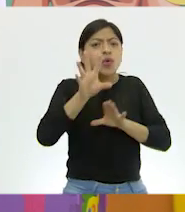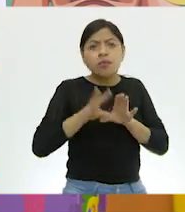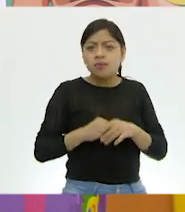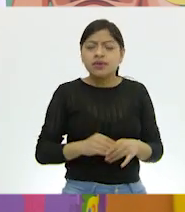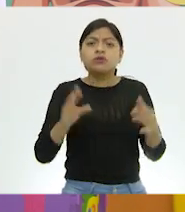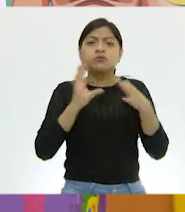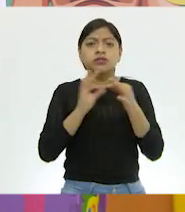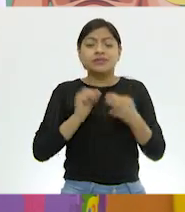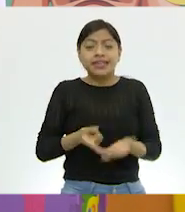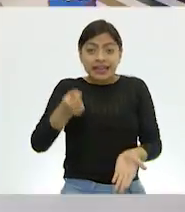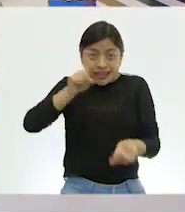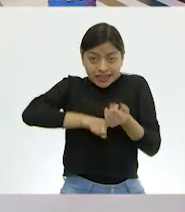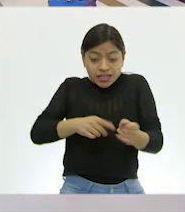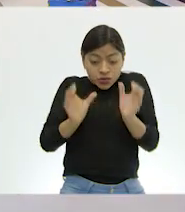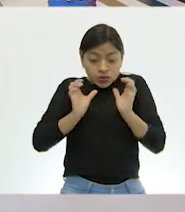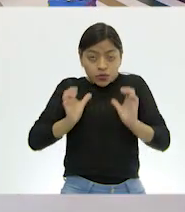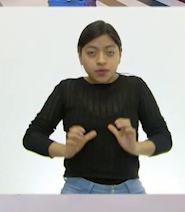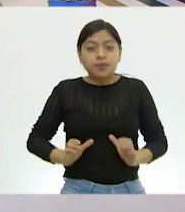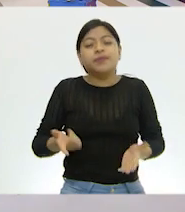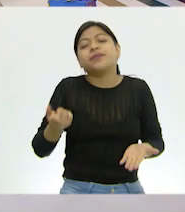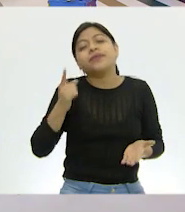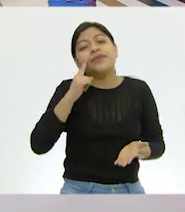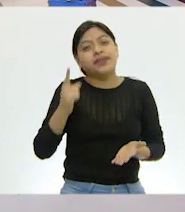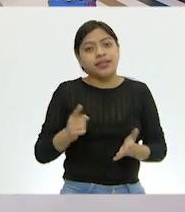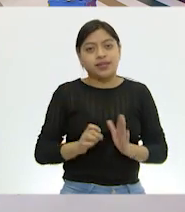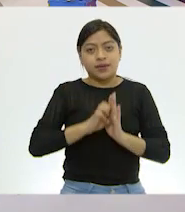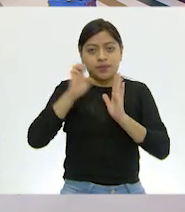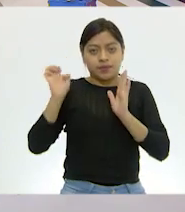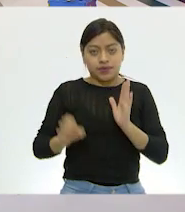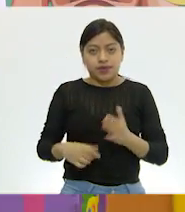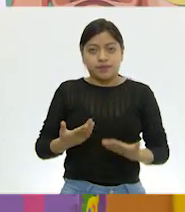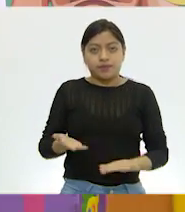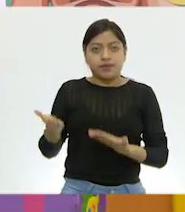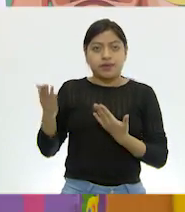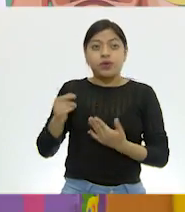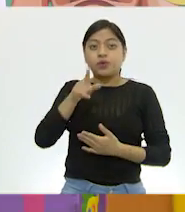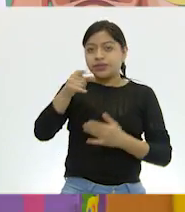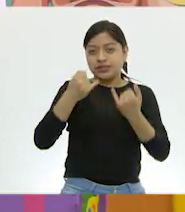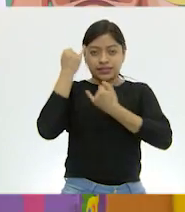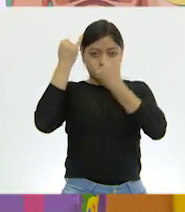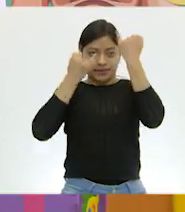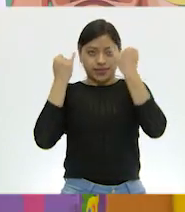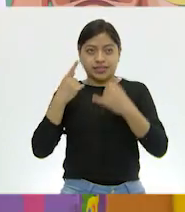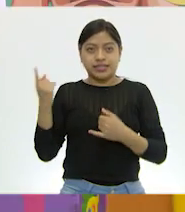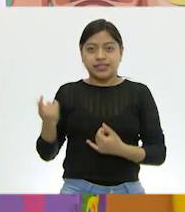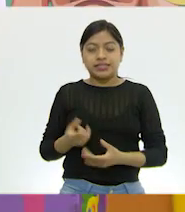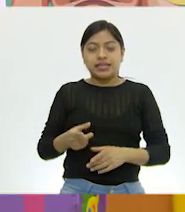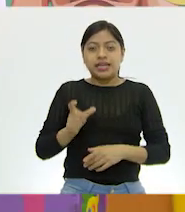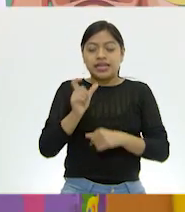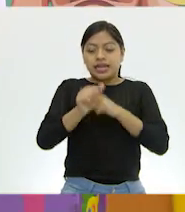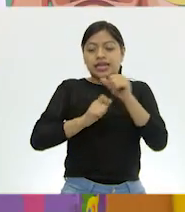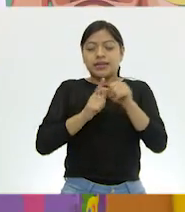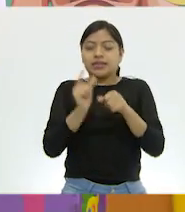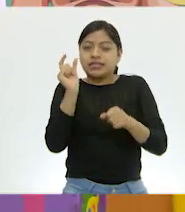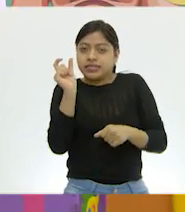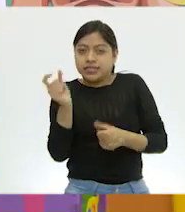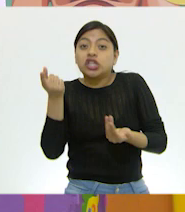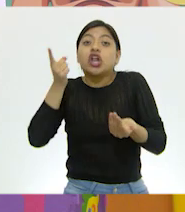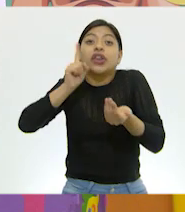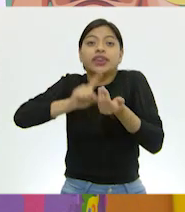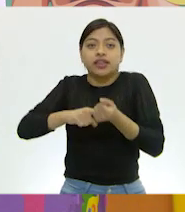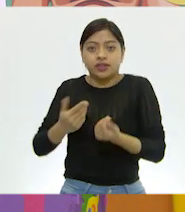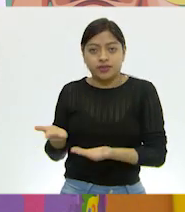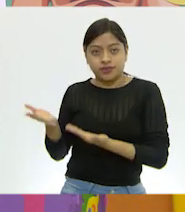adentro de su cuerpo, vamos a hacer de cuenta que este es el interior del cuerpo de un insecto. Muy bien. ¿Sale? Ok,